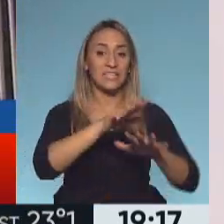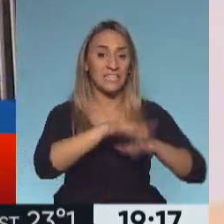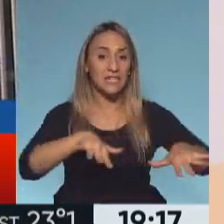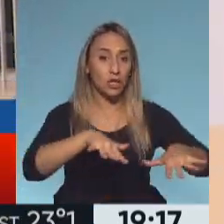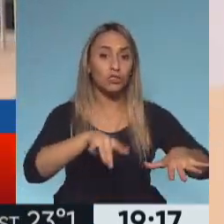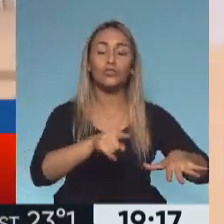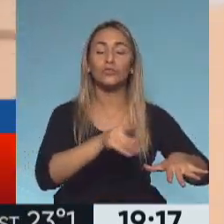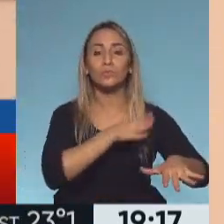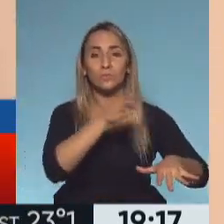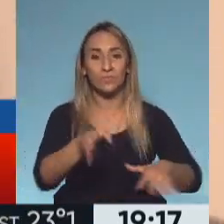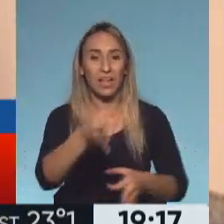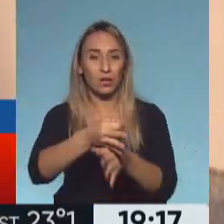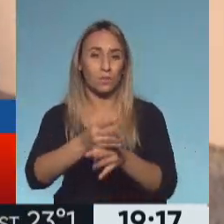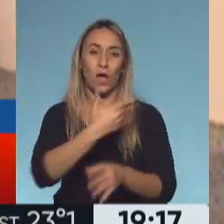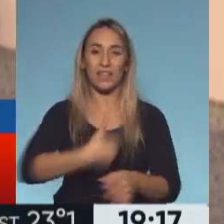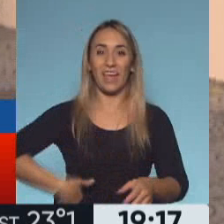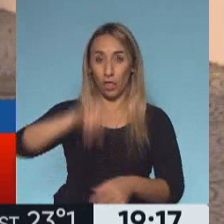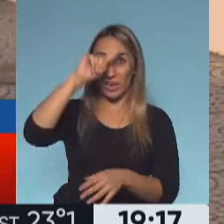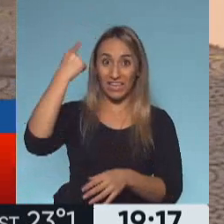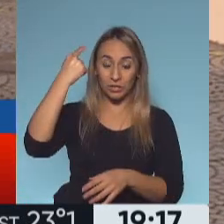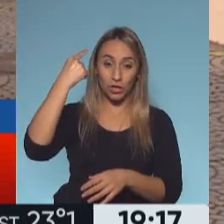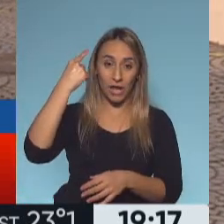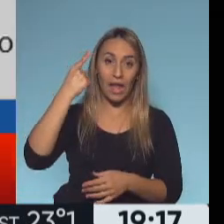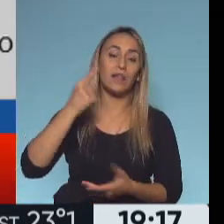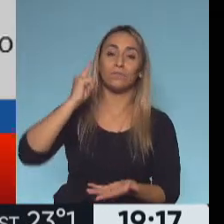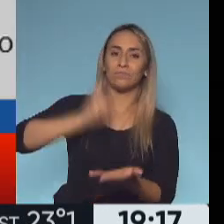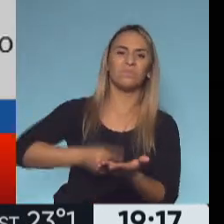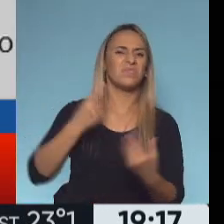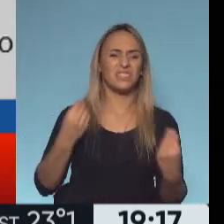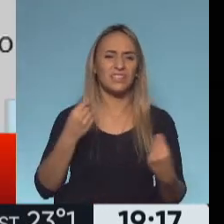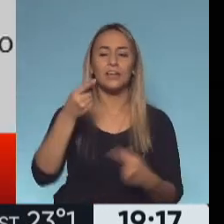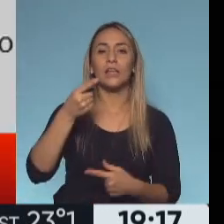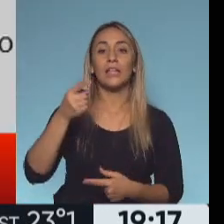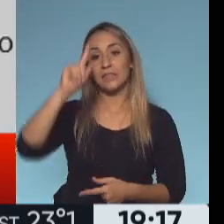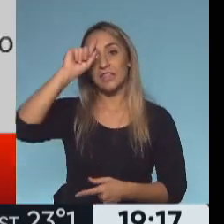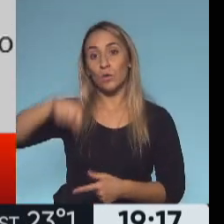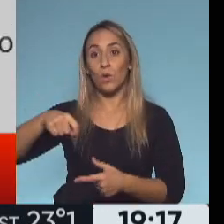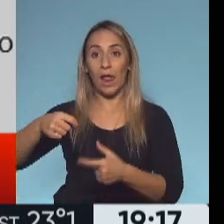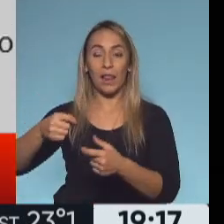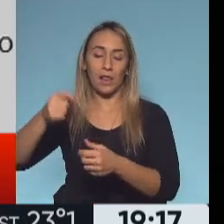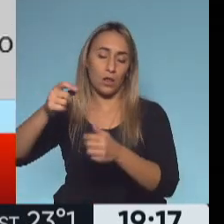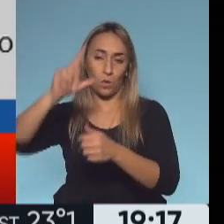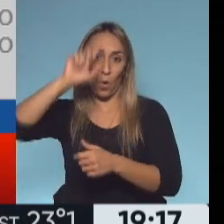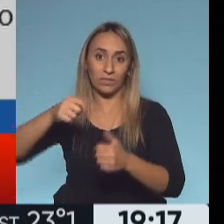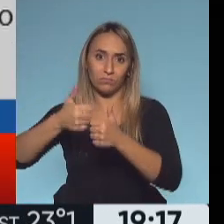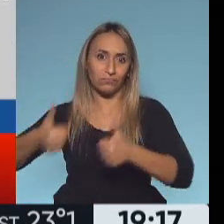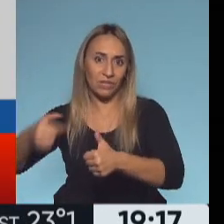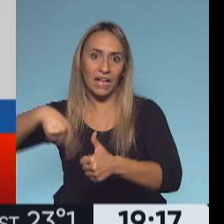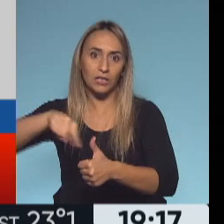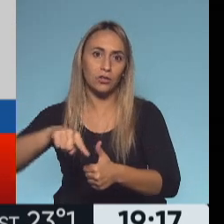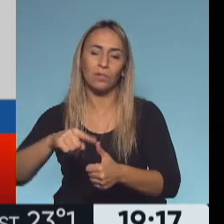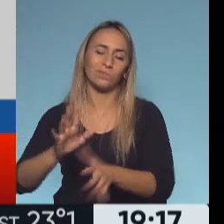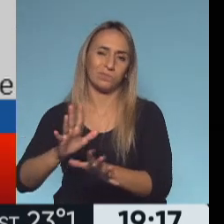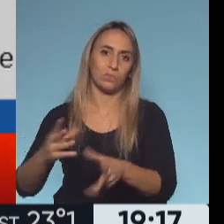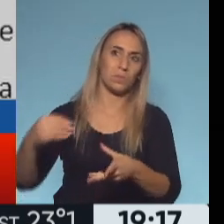planteada por el Estado Nacional, esto es, la inhibitoria significa que el tribunal que autorizó no podía haber intervenido. Entonces